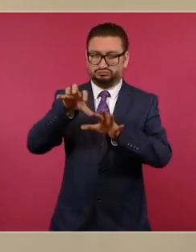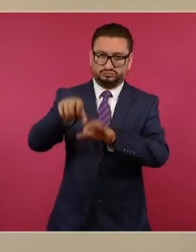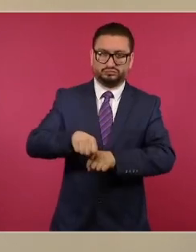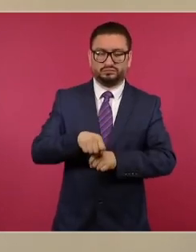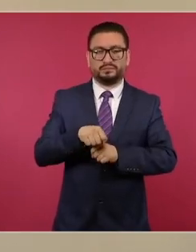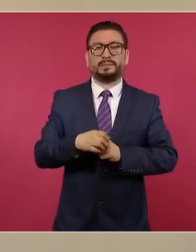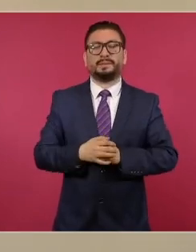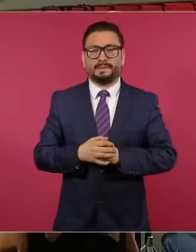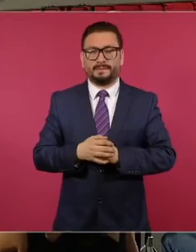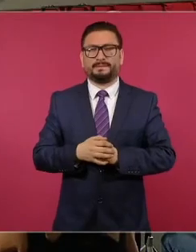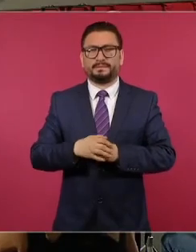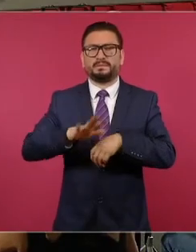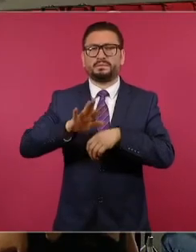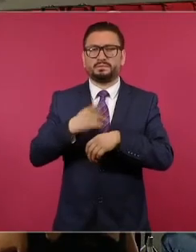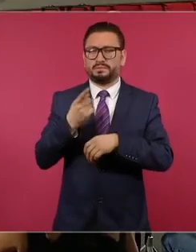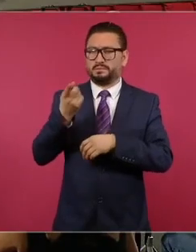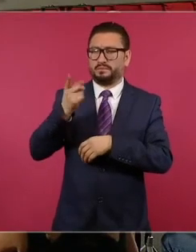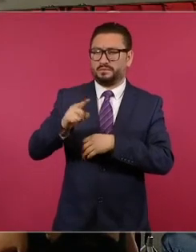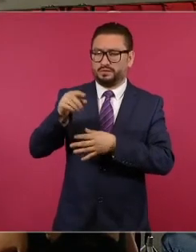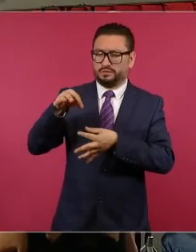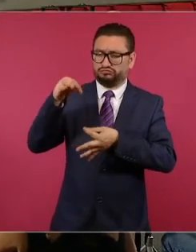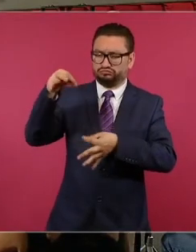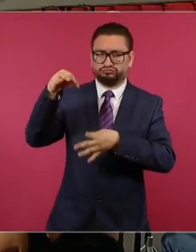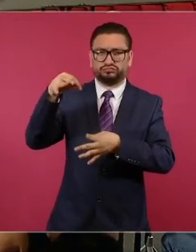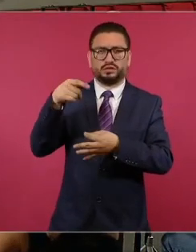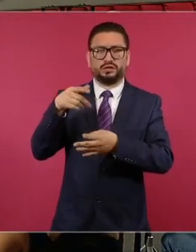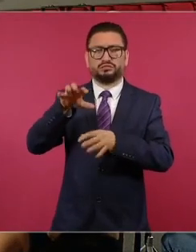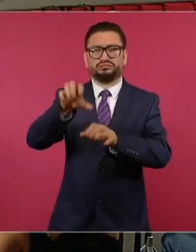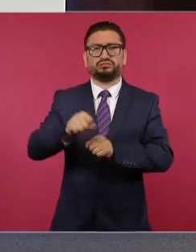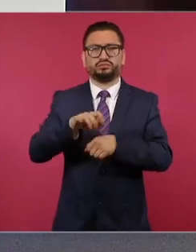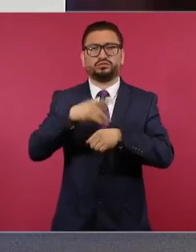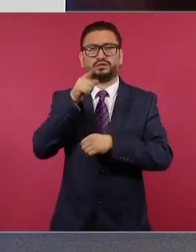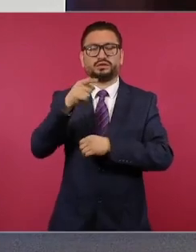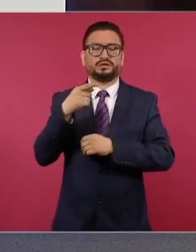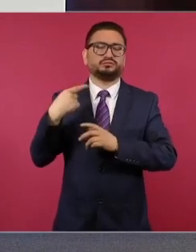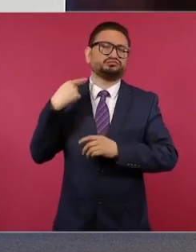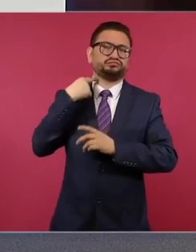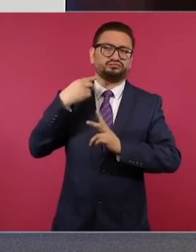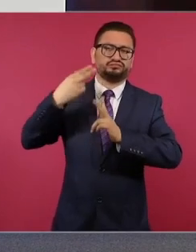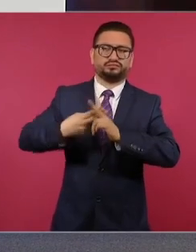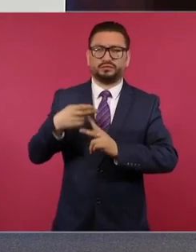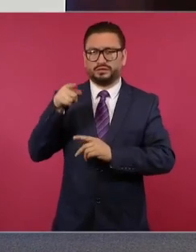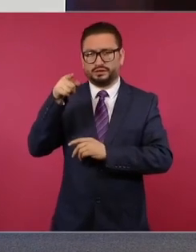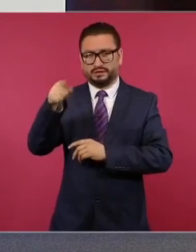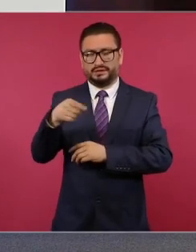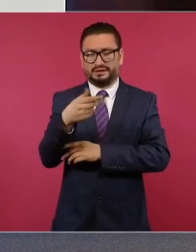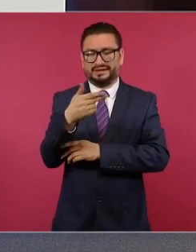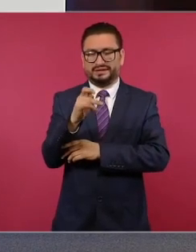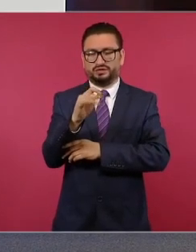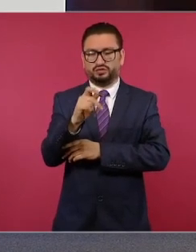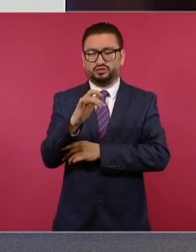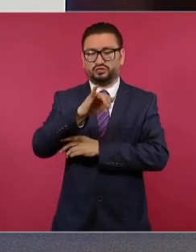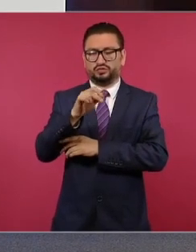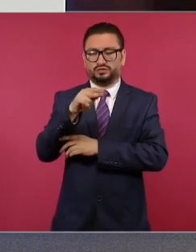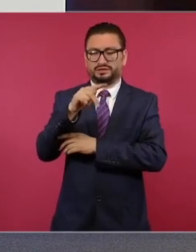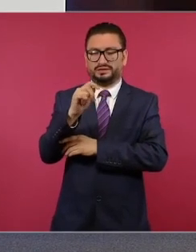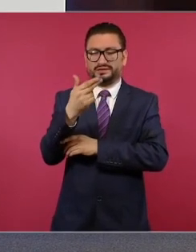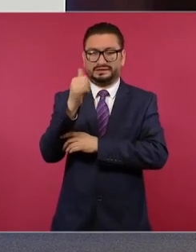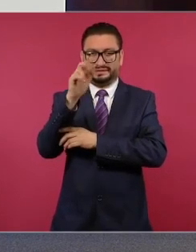Esto tras complementar una orden de aprehensión en su contra por el delito de homicidio calificado en agravio de Héctor y Jonathan